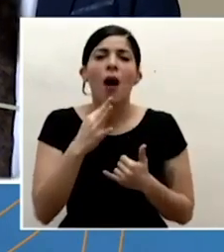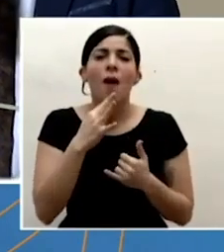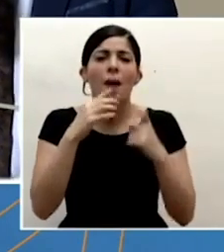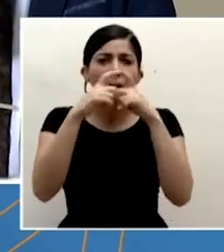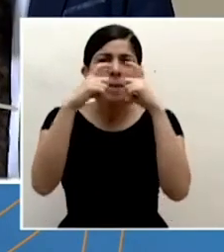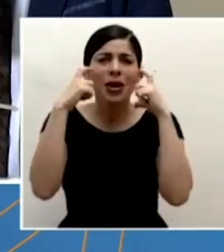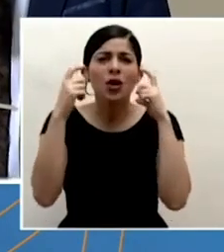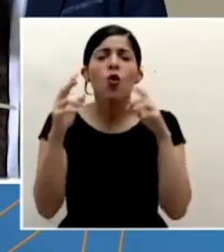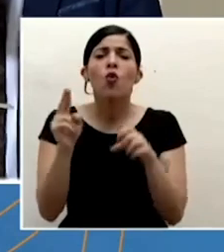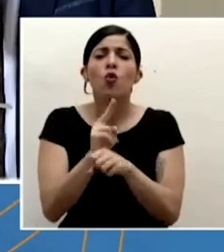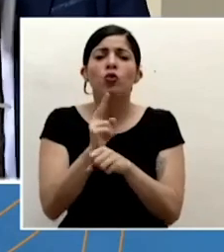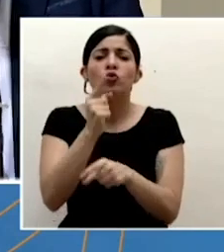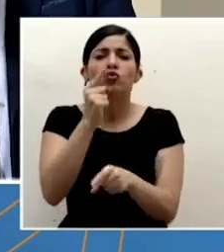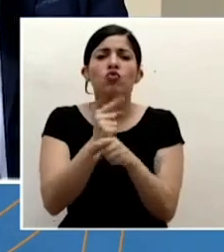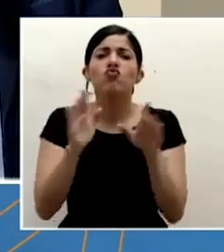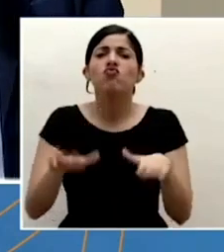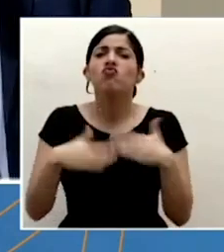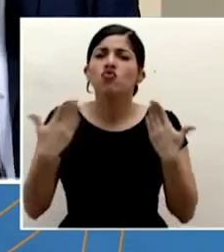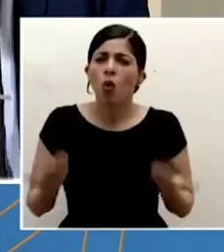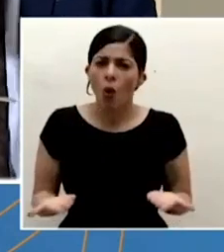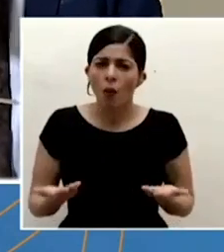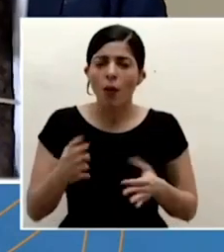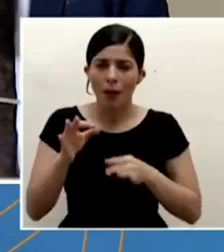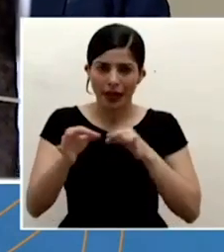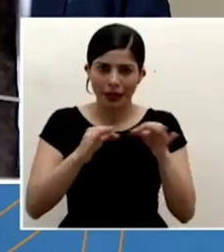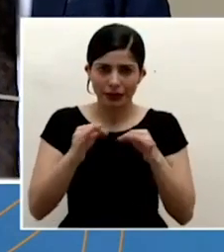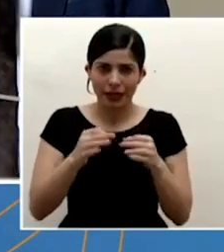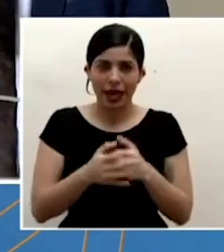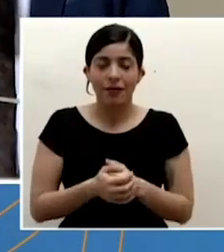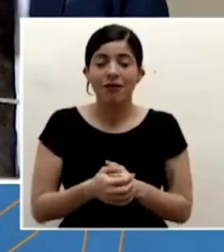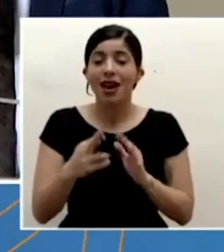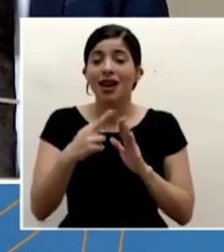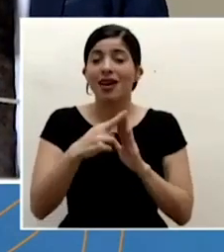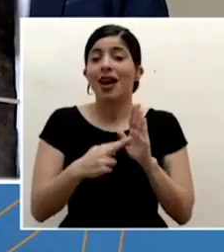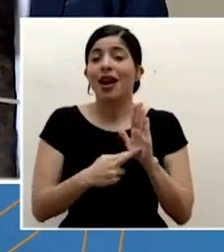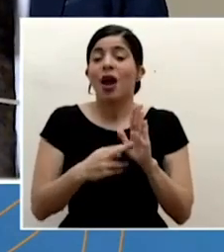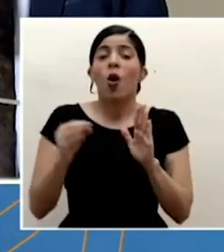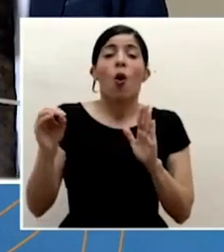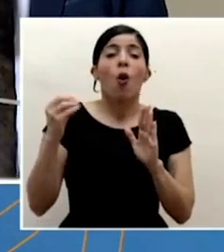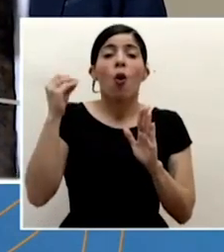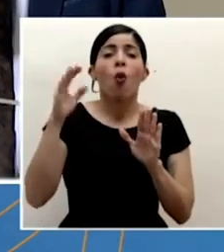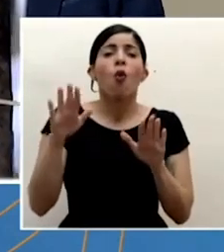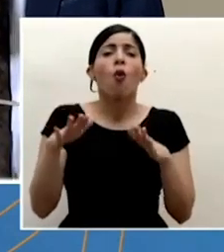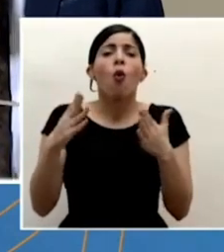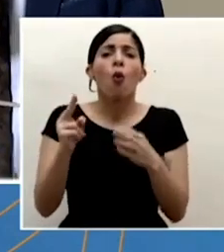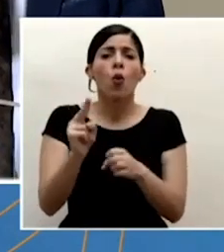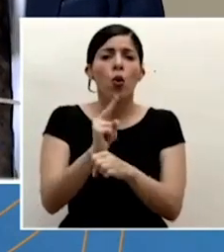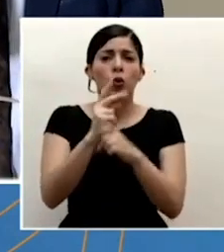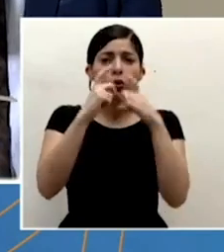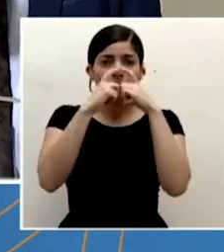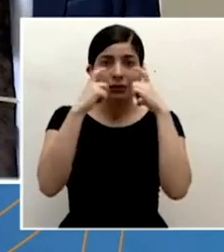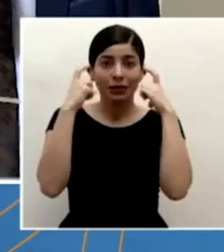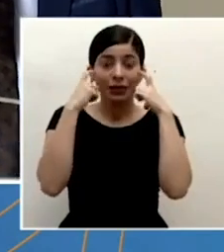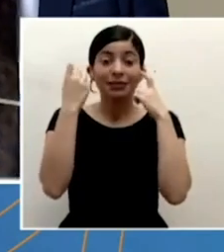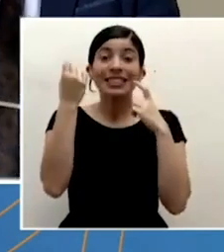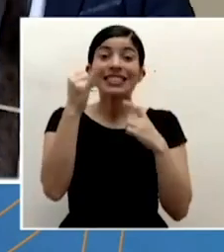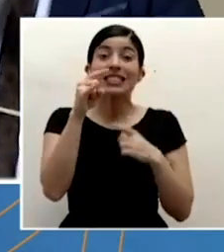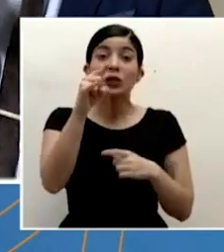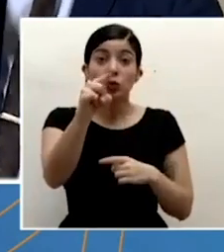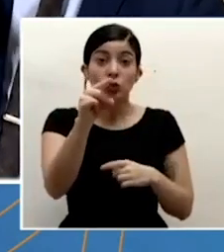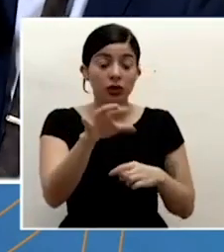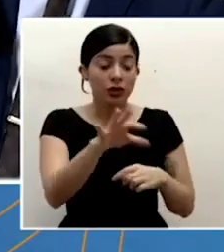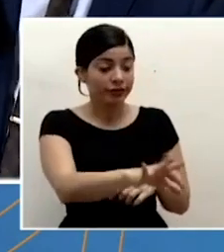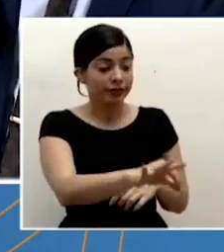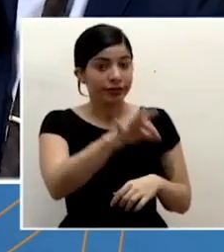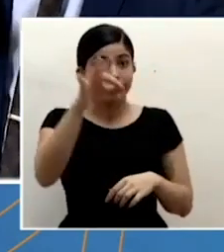mascarilla correctamente. La regla de oro para el uso de mascarilla es que usted, si usted agarró una mascarilla